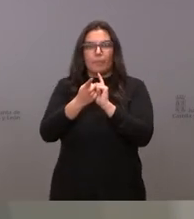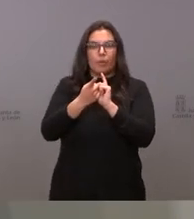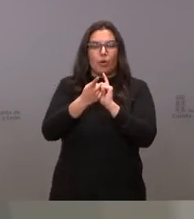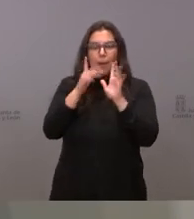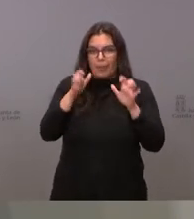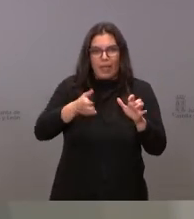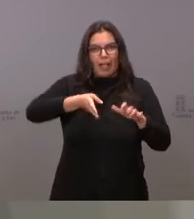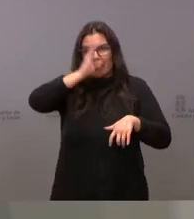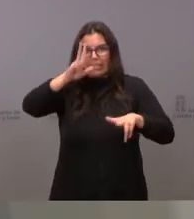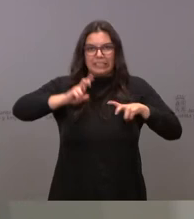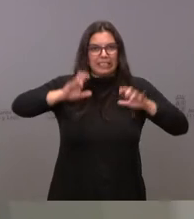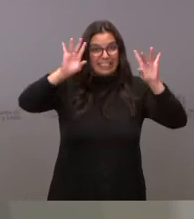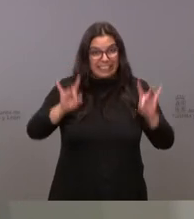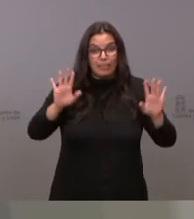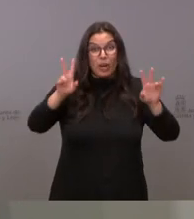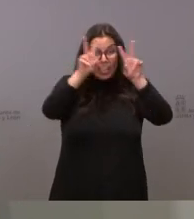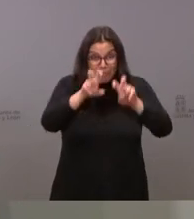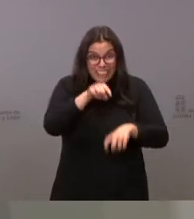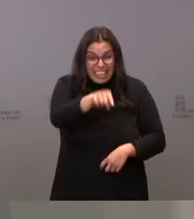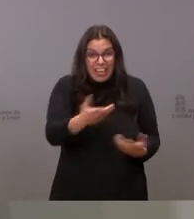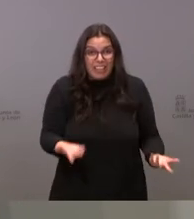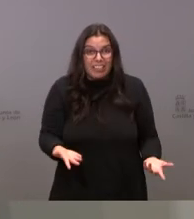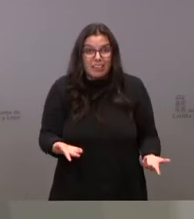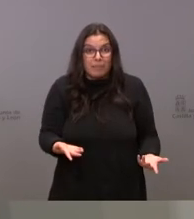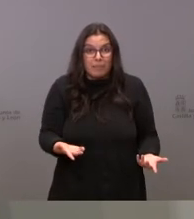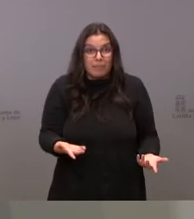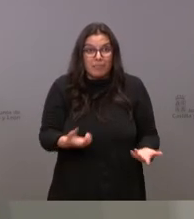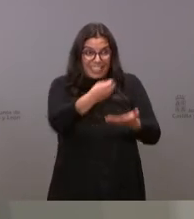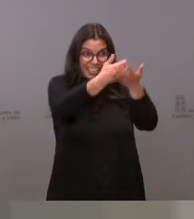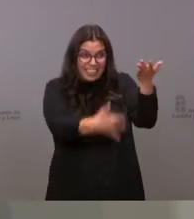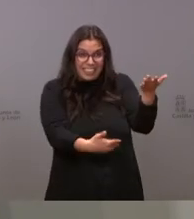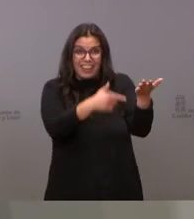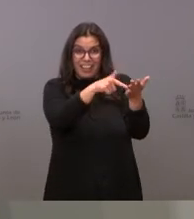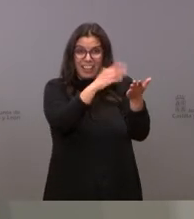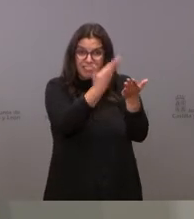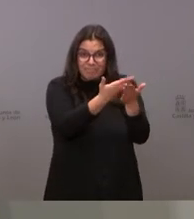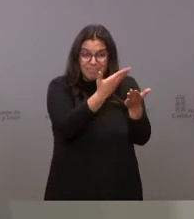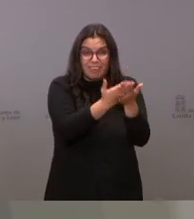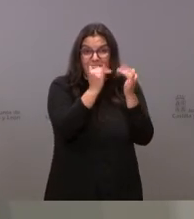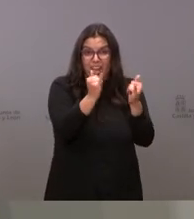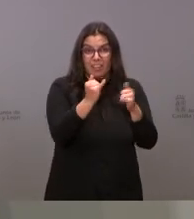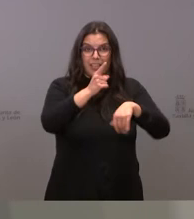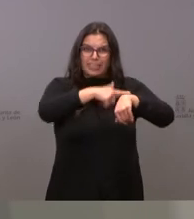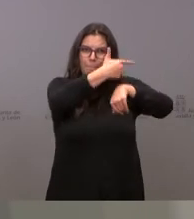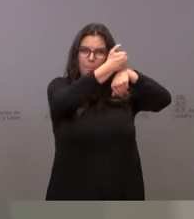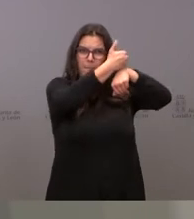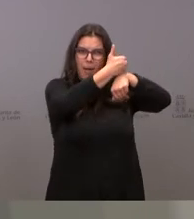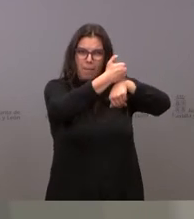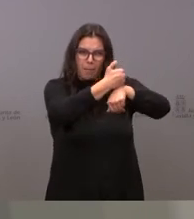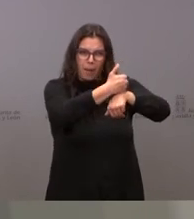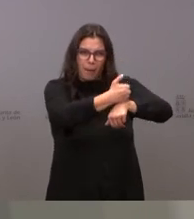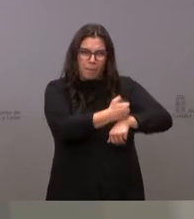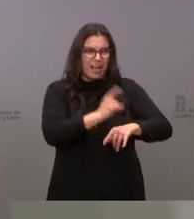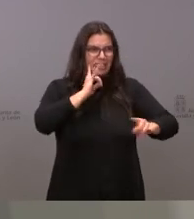aprender. Pero de investigar lo que ha ocurrido, lo que ha ocurrido es que está registrado. Está registrado hora a hora, se registrado las llamadas, están